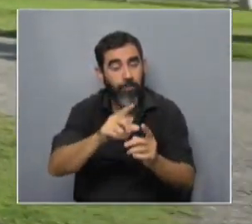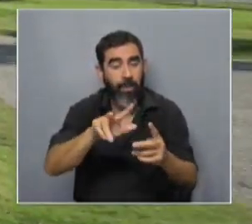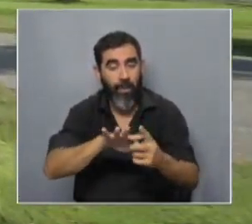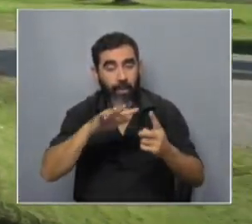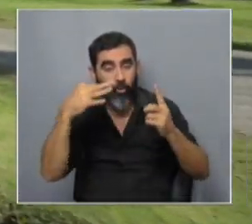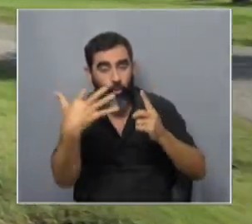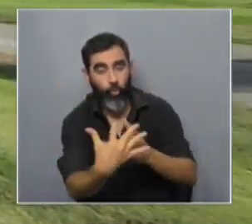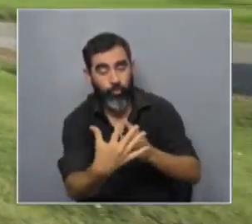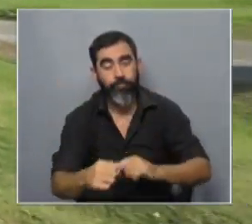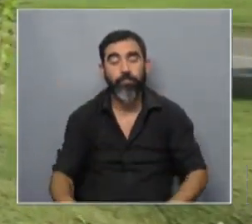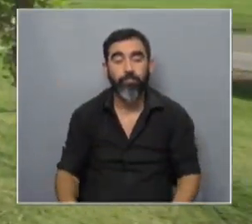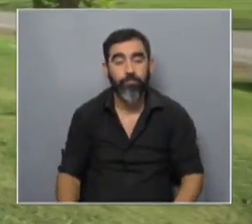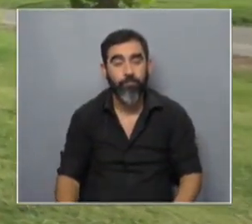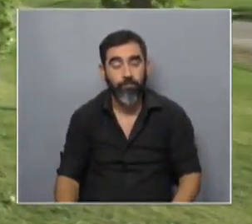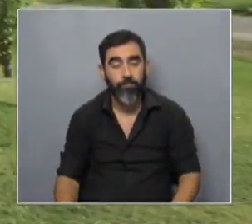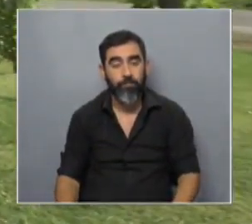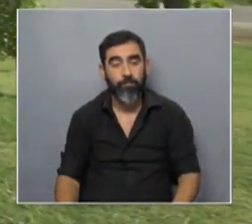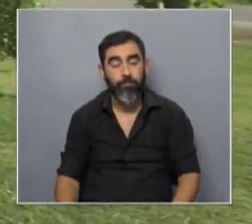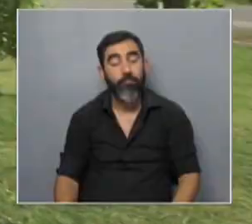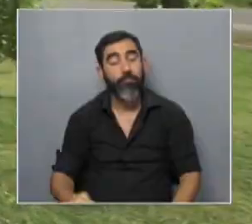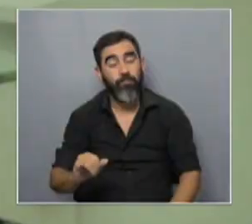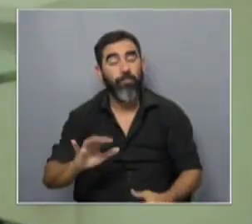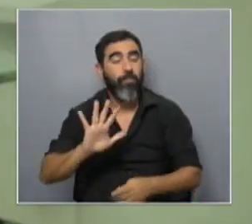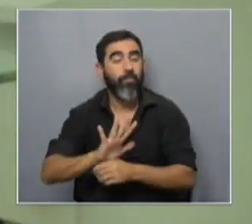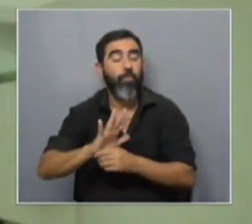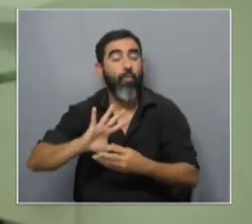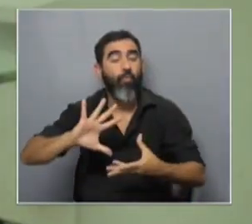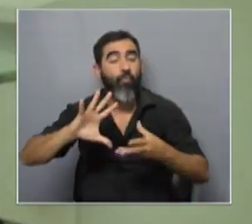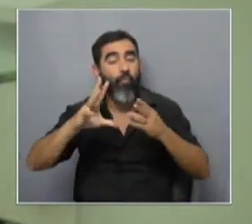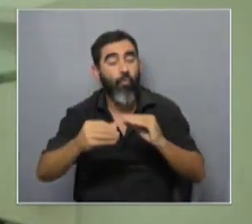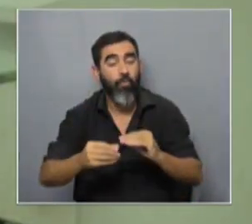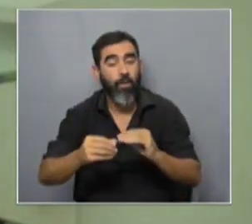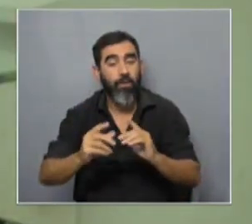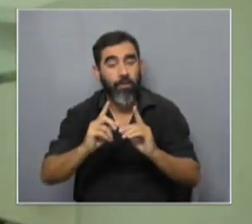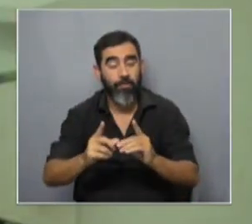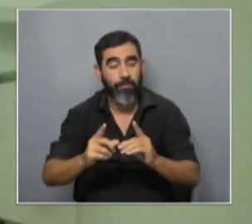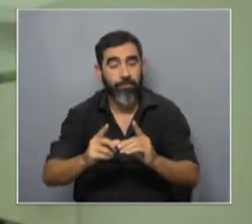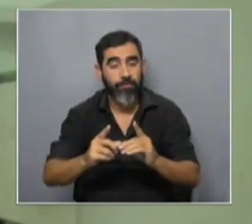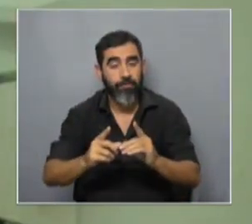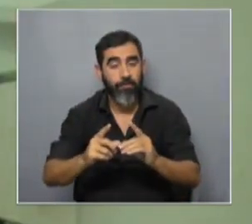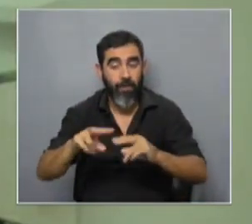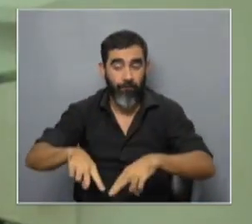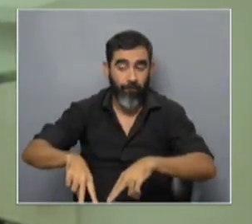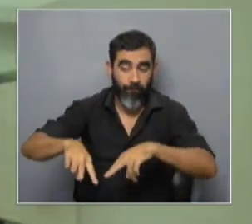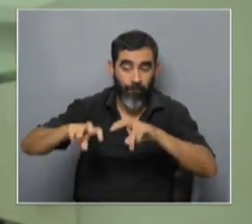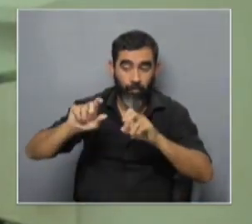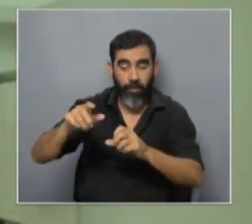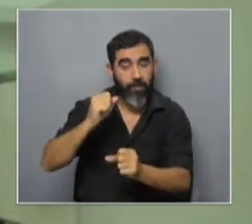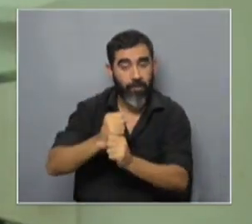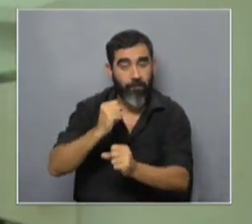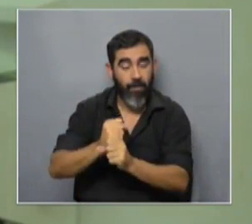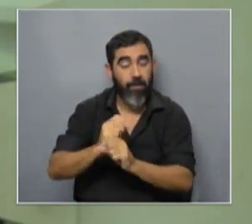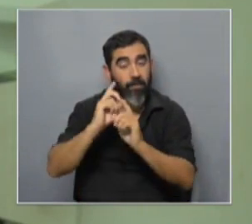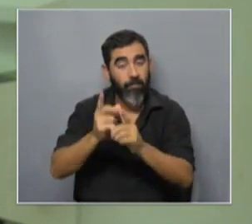entorno entonces bueno eso sí es una forma de también y aparte por los investigadores que trabajan